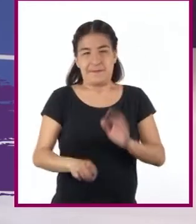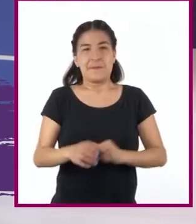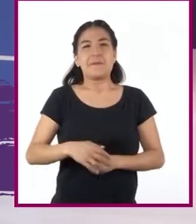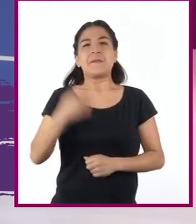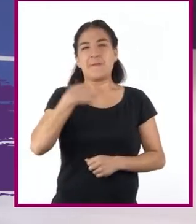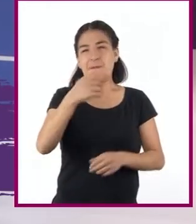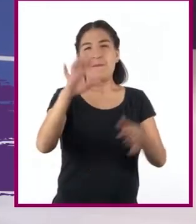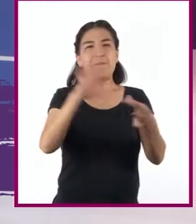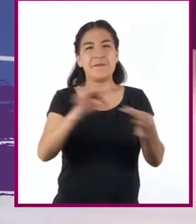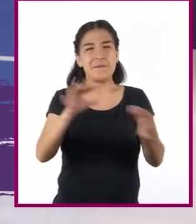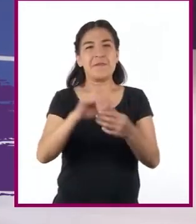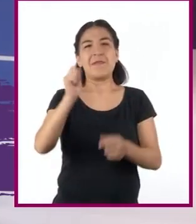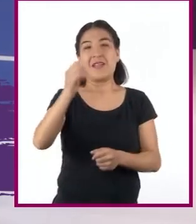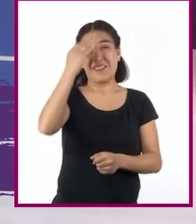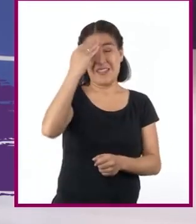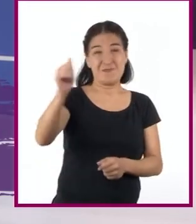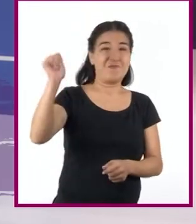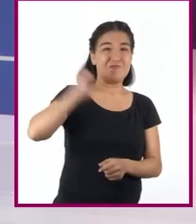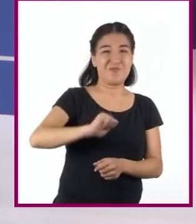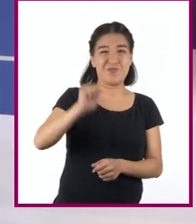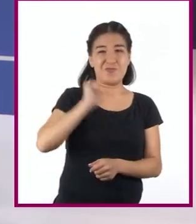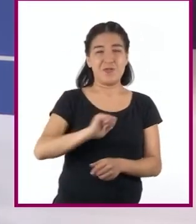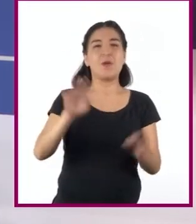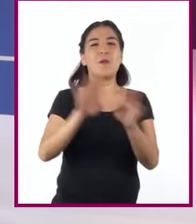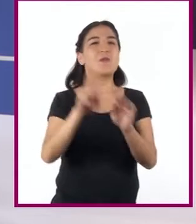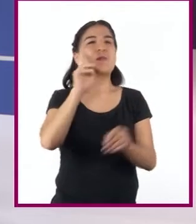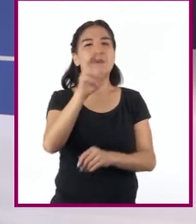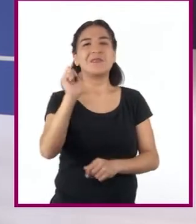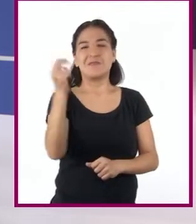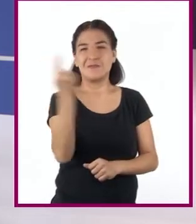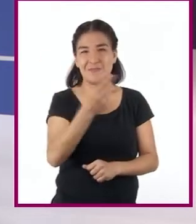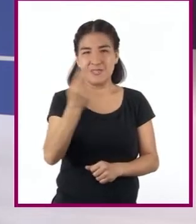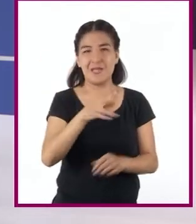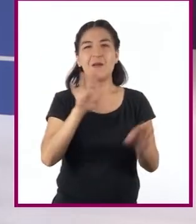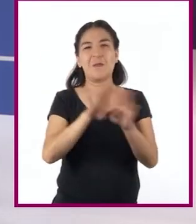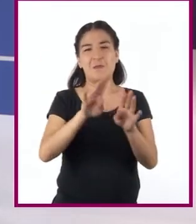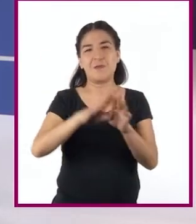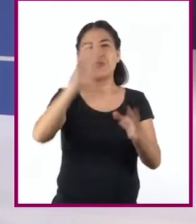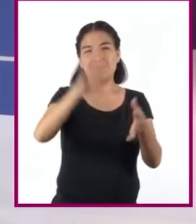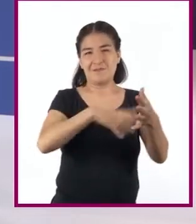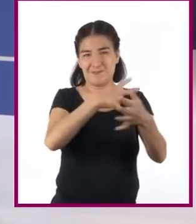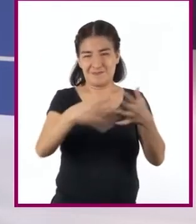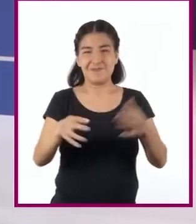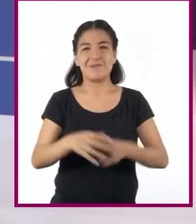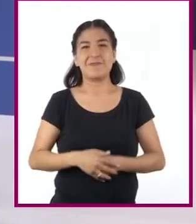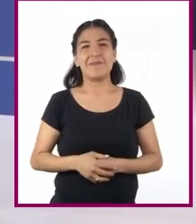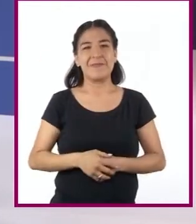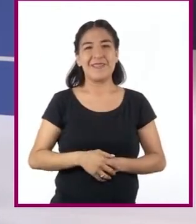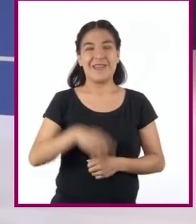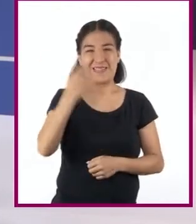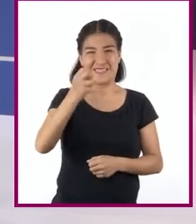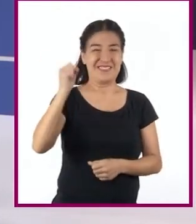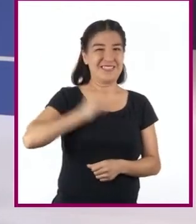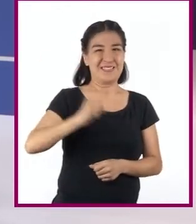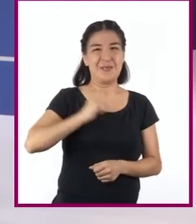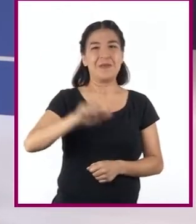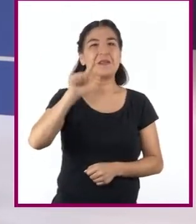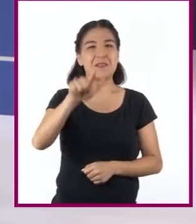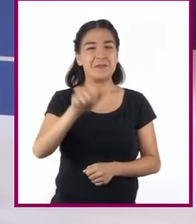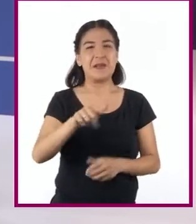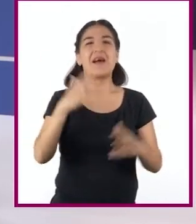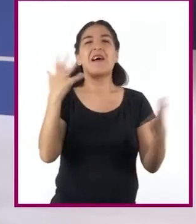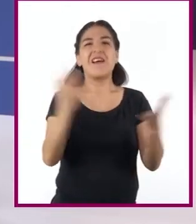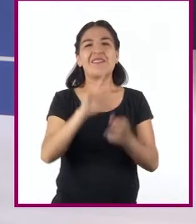platico datos de tiempos anteriores y que hacen ver la necesidad de los gráficos estadísticos. En el siglo XVII se